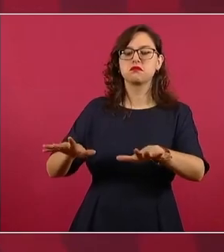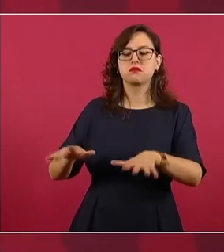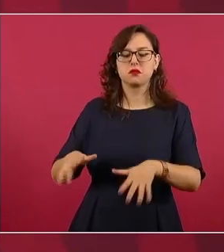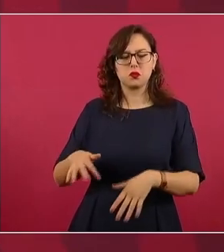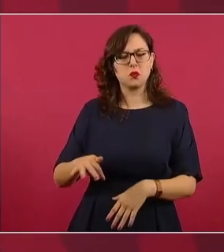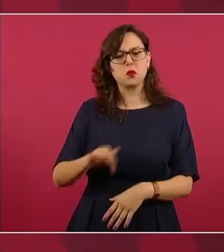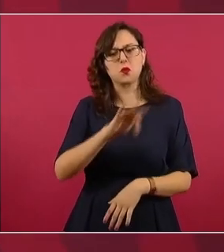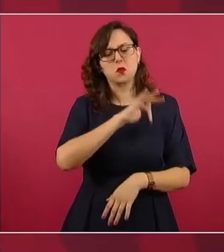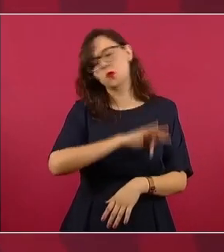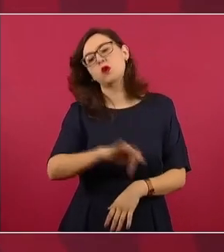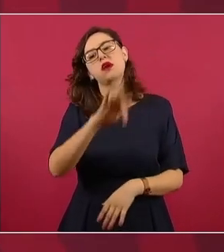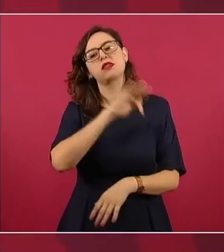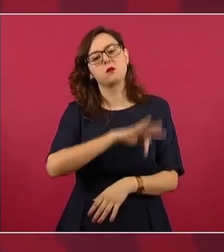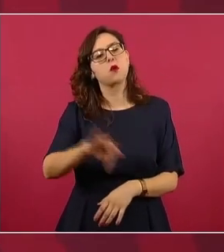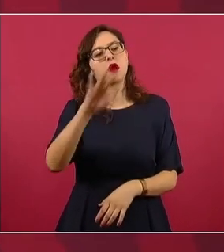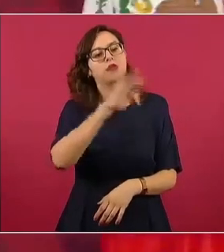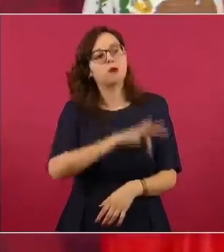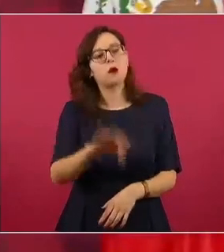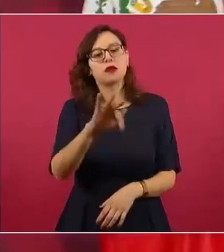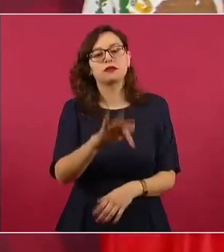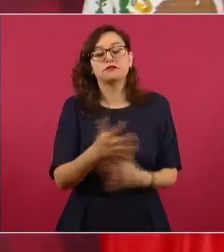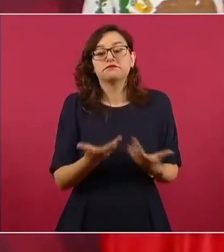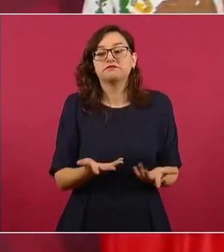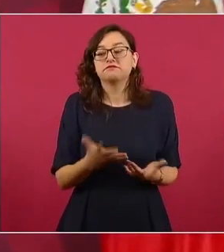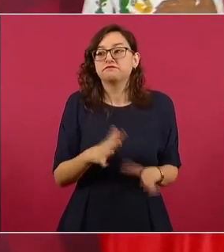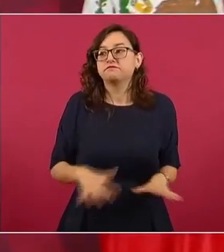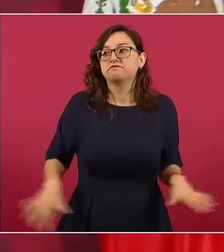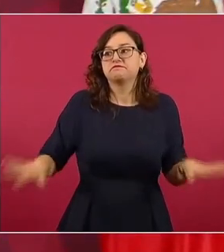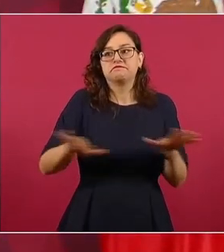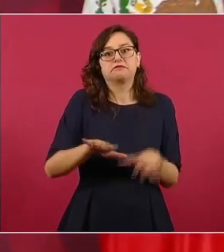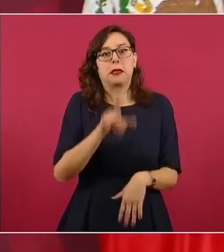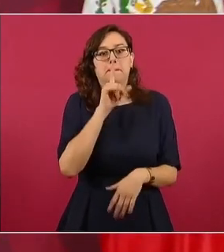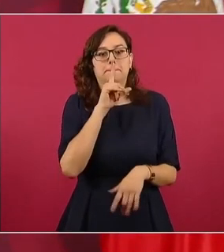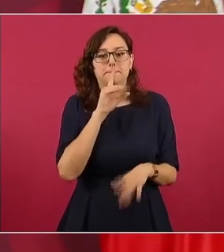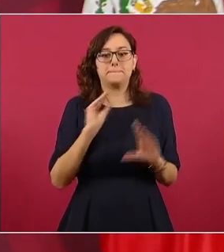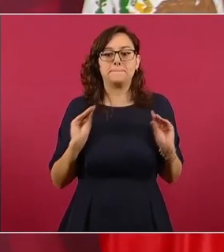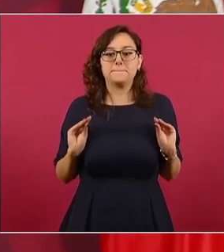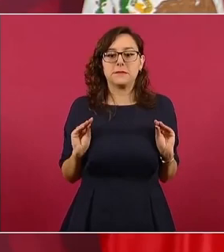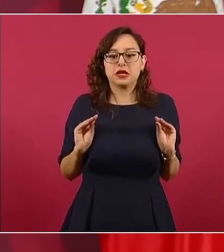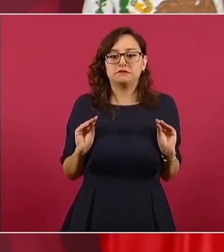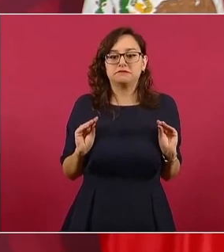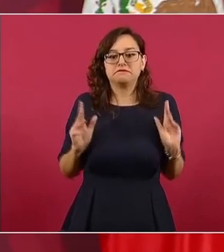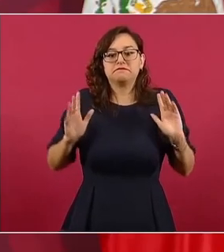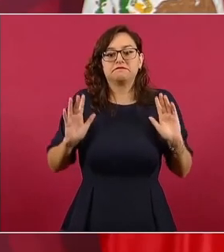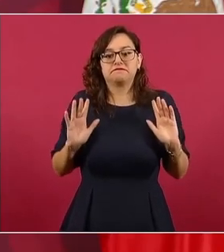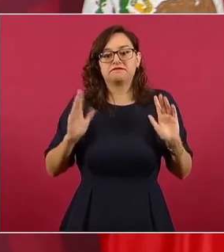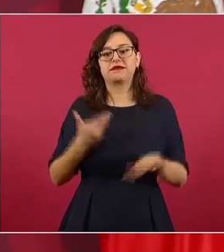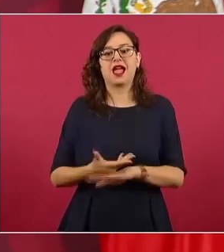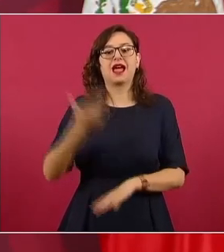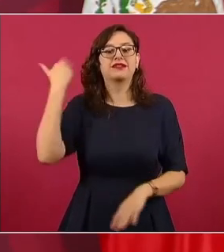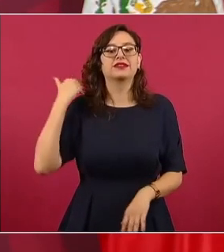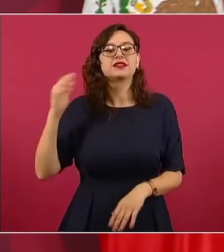porque de aquí salían los boletines para que volaran.